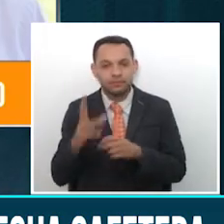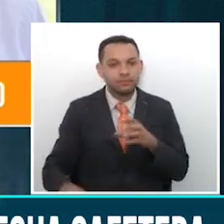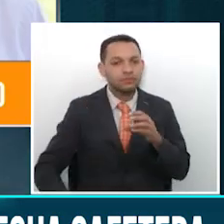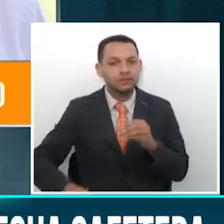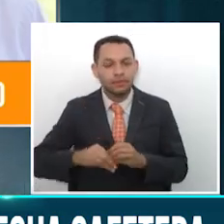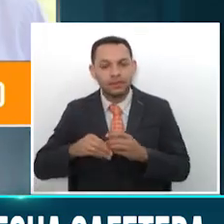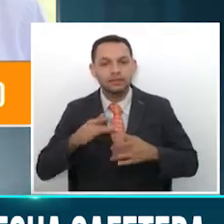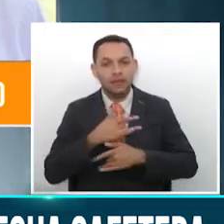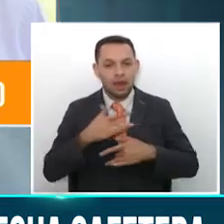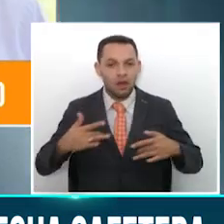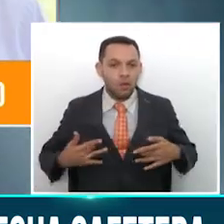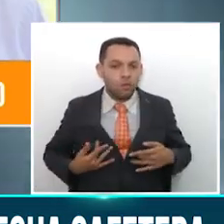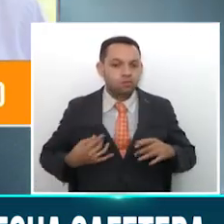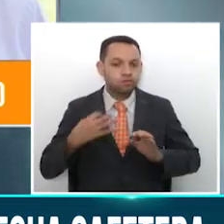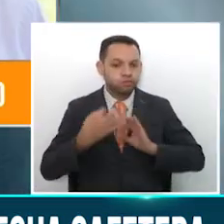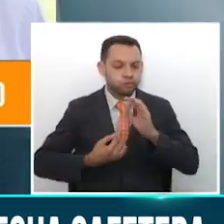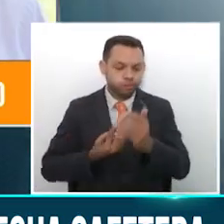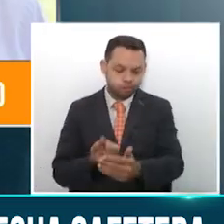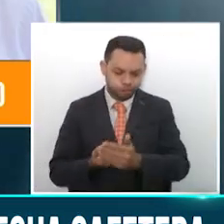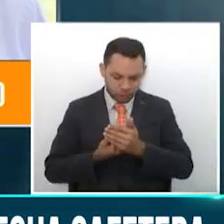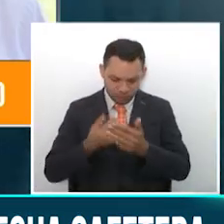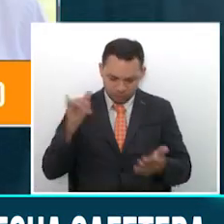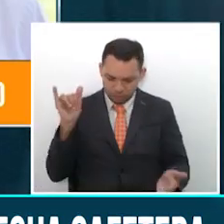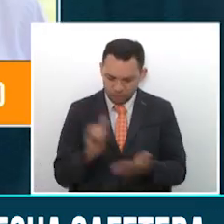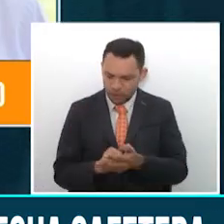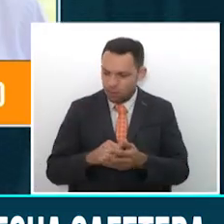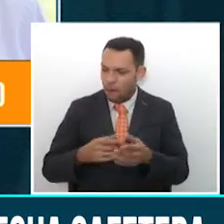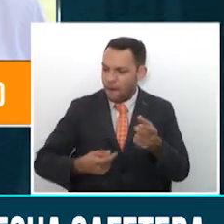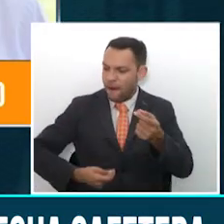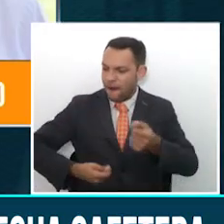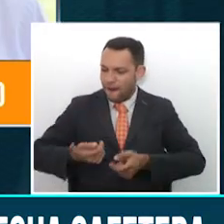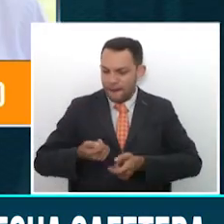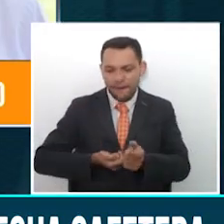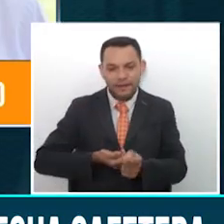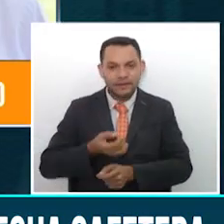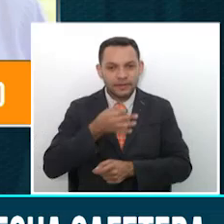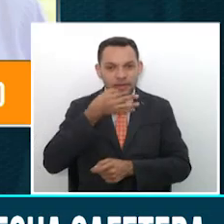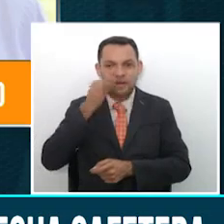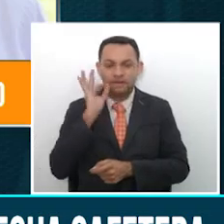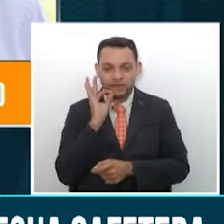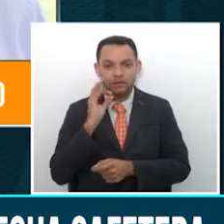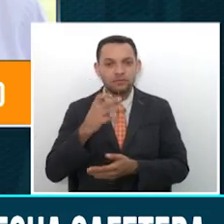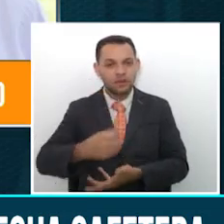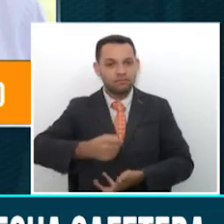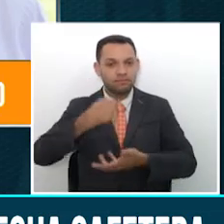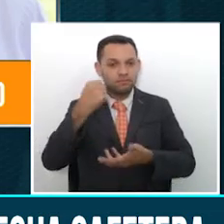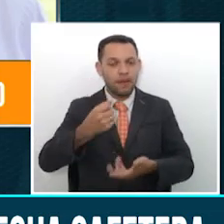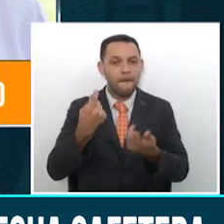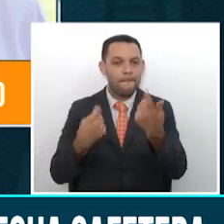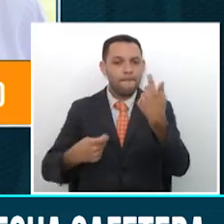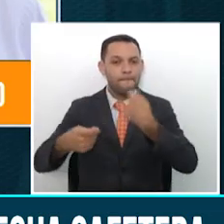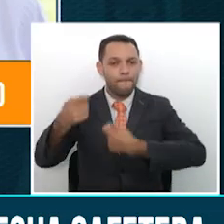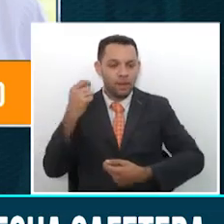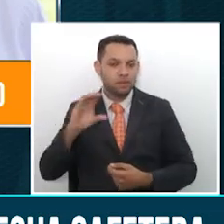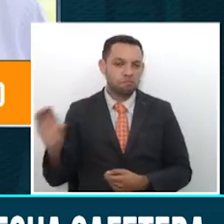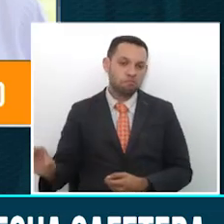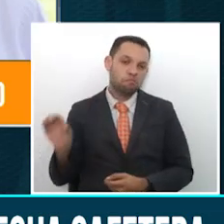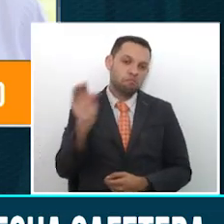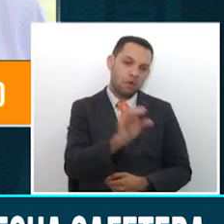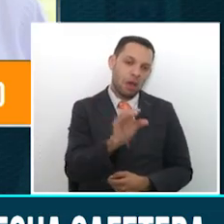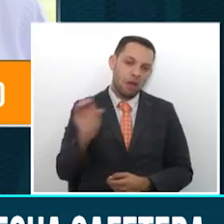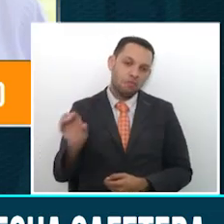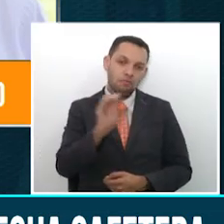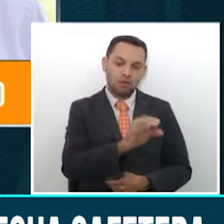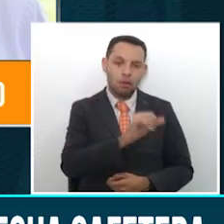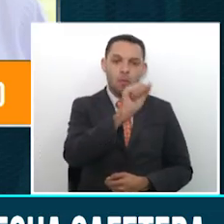salud de estos recolectores para que estos recursos tan importantes para estos municipios y para la zona cafetera lleguen a